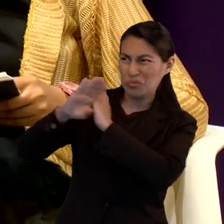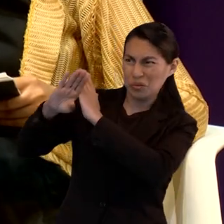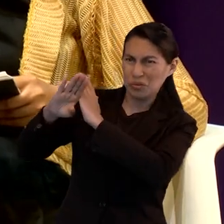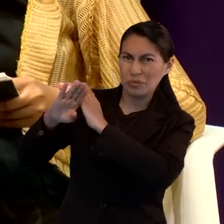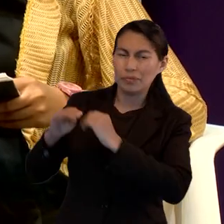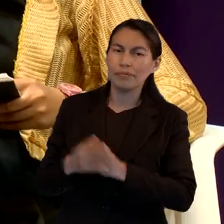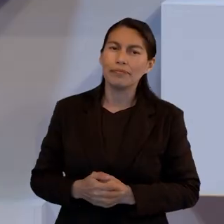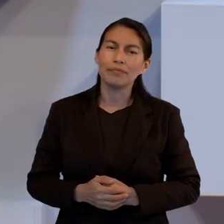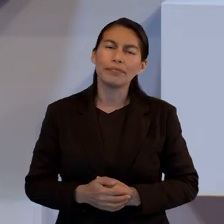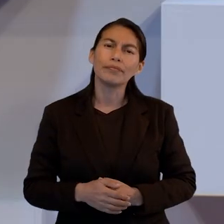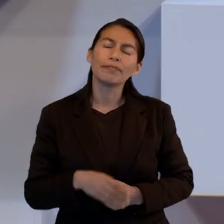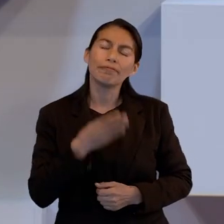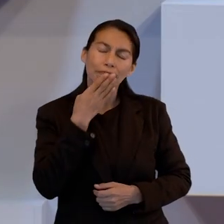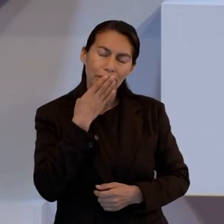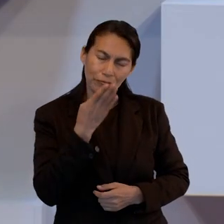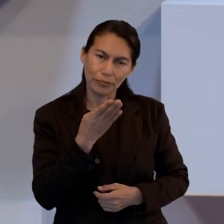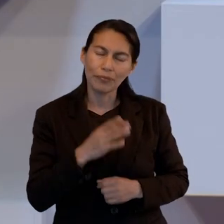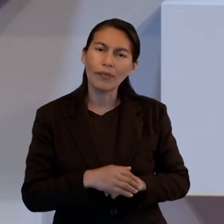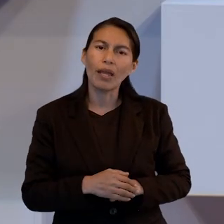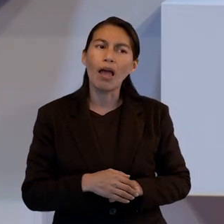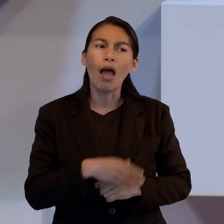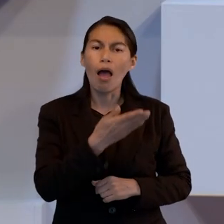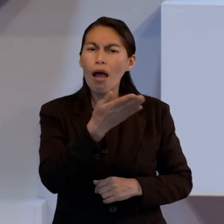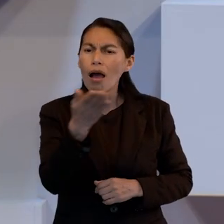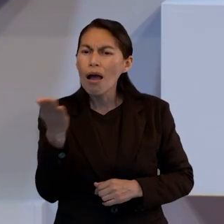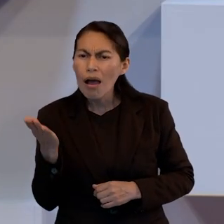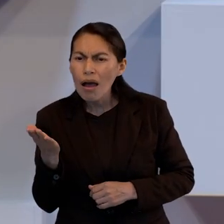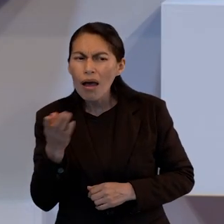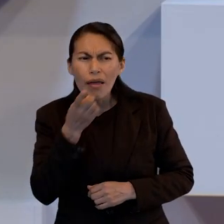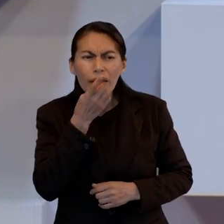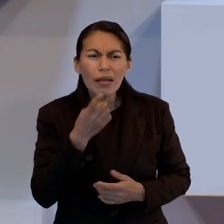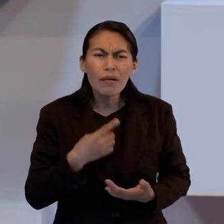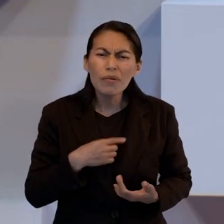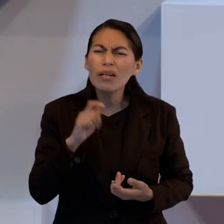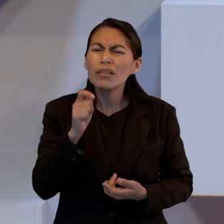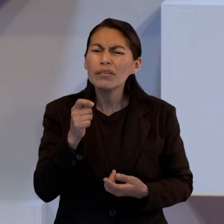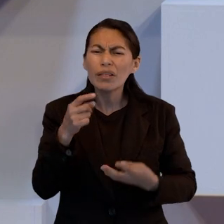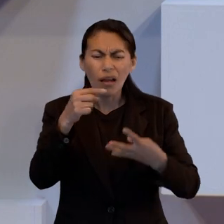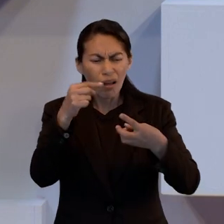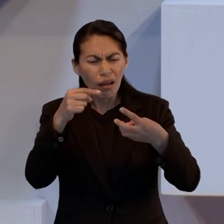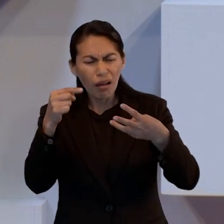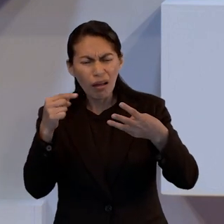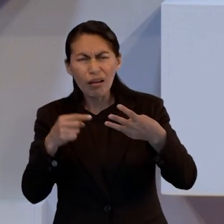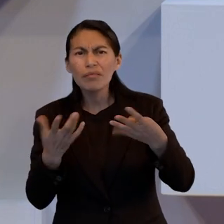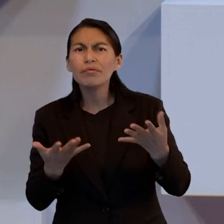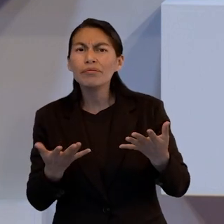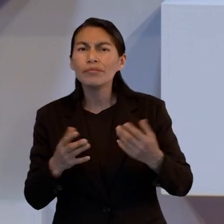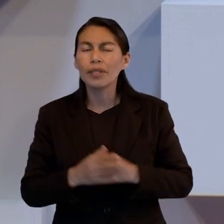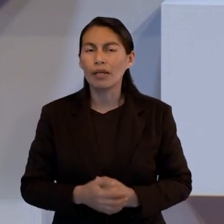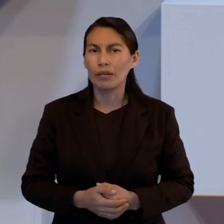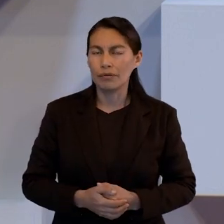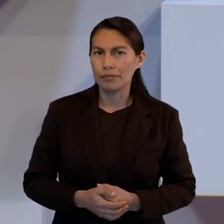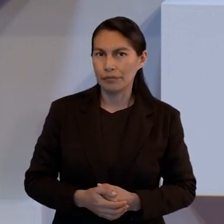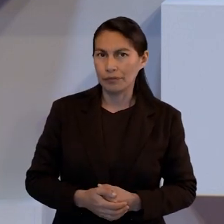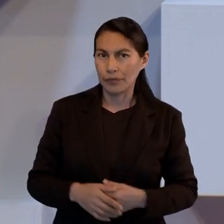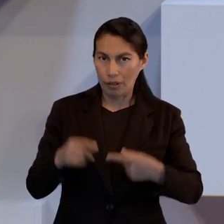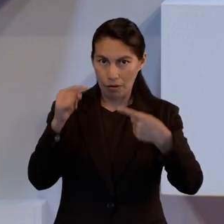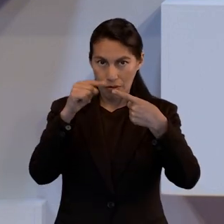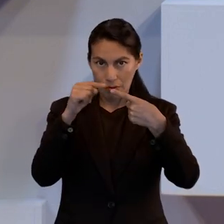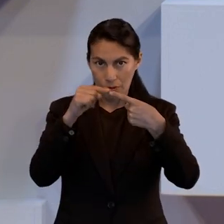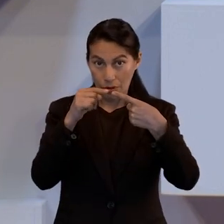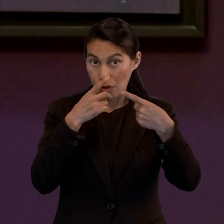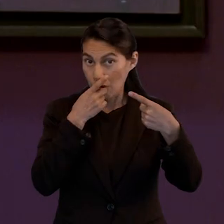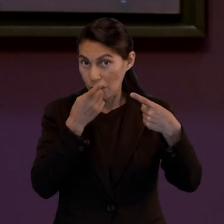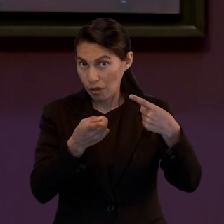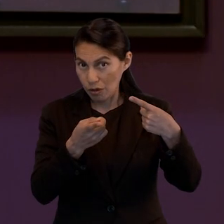mis compañeros que están aquí, qué es lo que piensan a respeto de estos tres puntos. El primero que